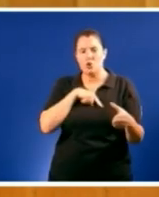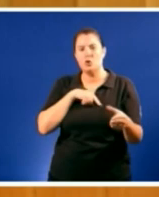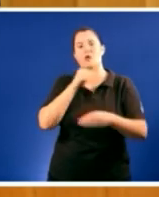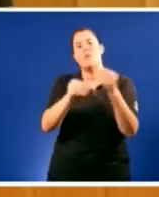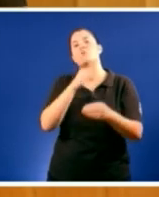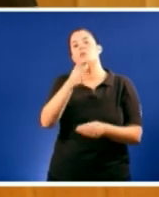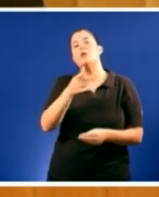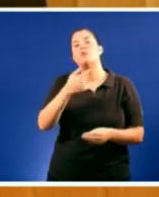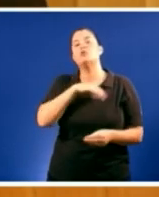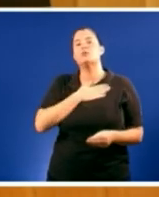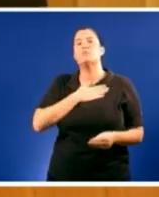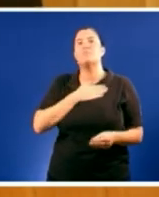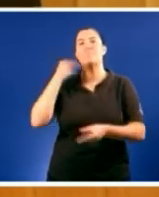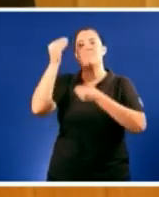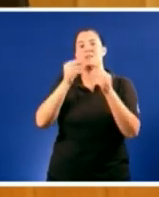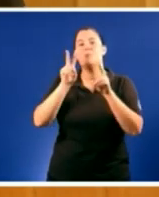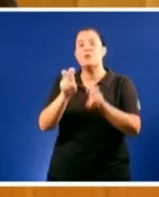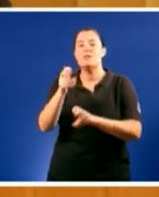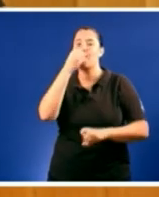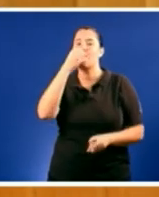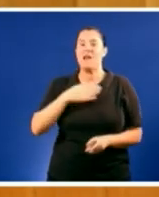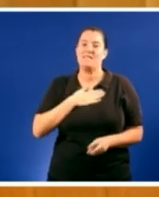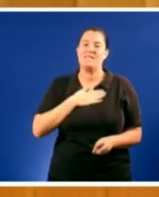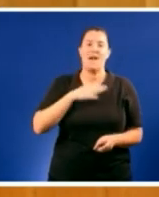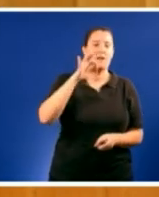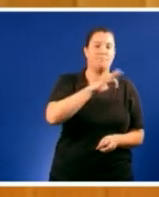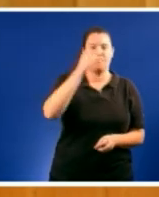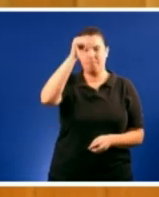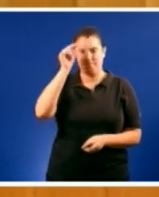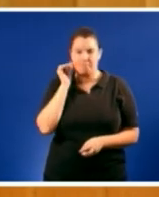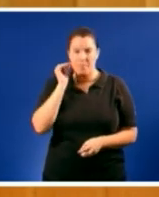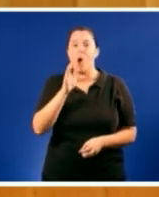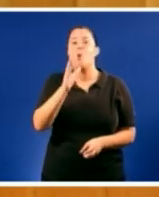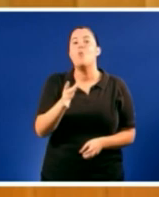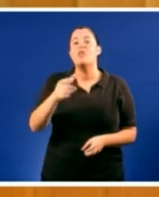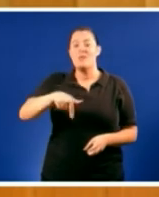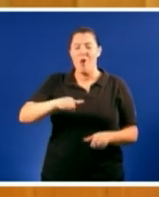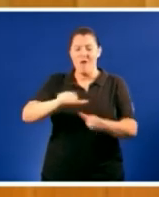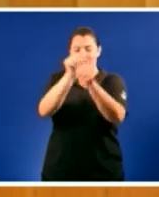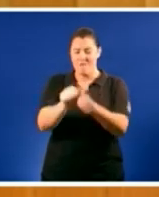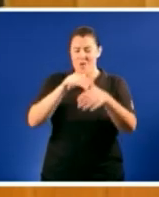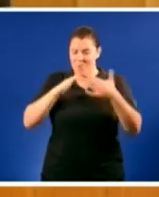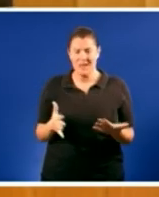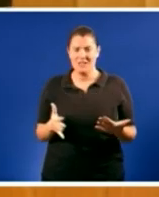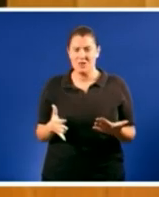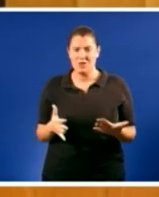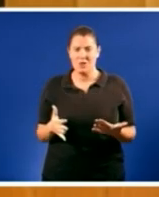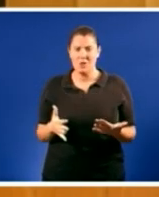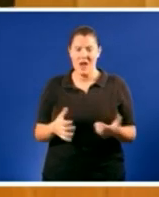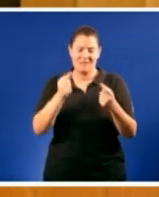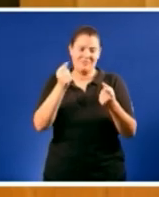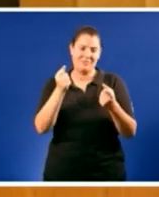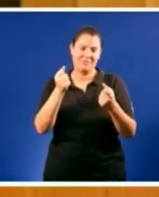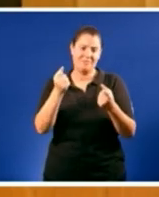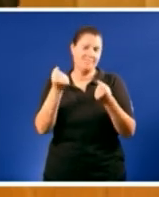dos galegos e das galegas porque o actual modelo nega ao povo galego algo tan elemental como o